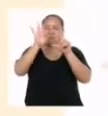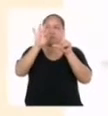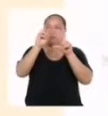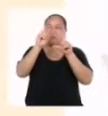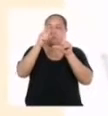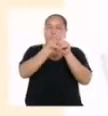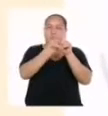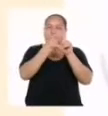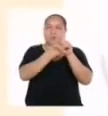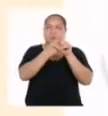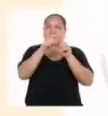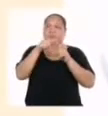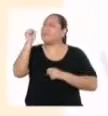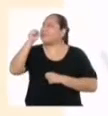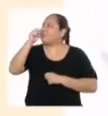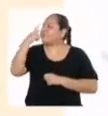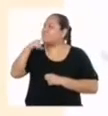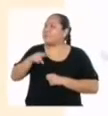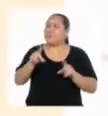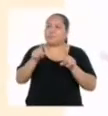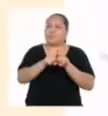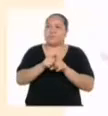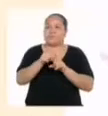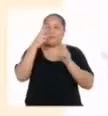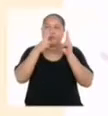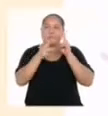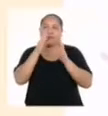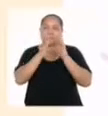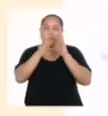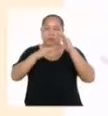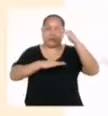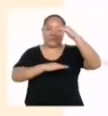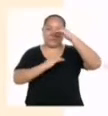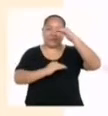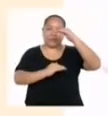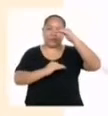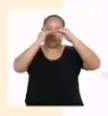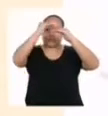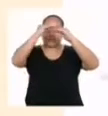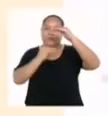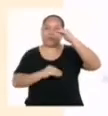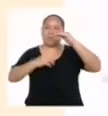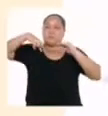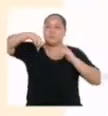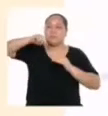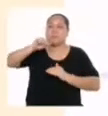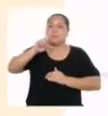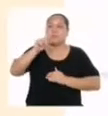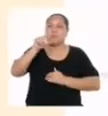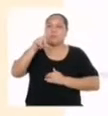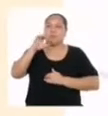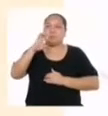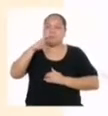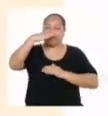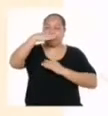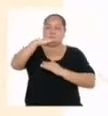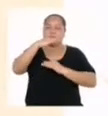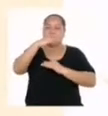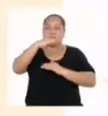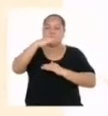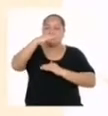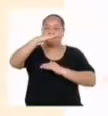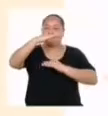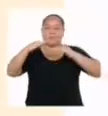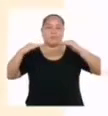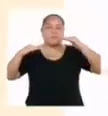base hexagonal. Lo veo. También veo que las dos bases del prisma son paralelas. Es decir, que los planos que las contienen